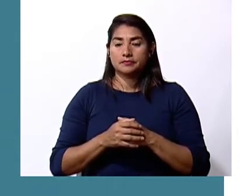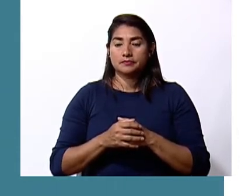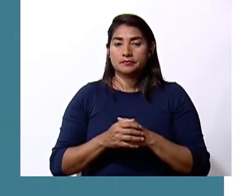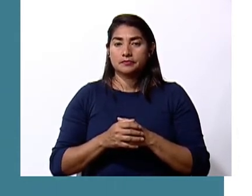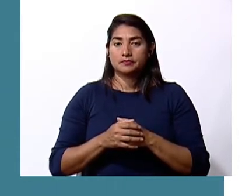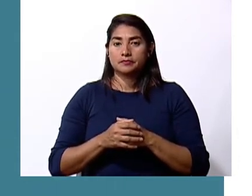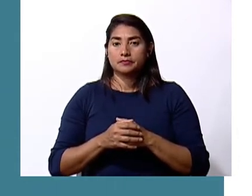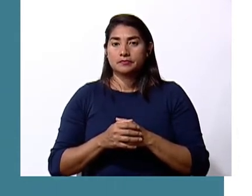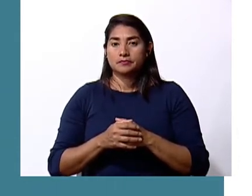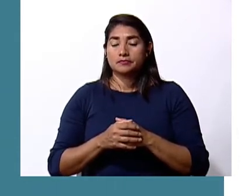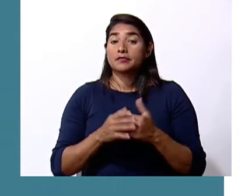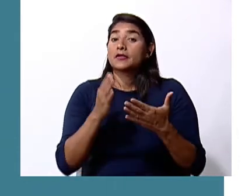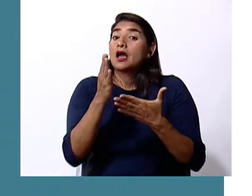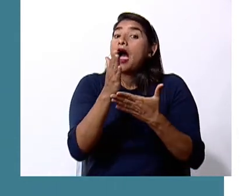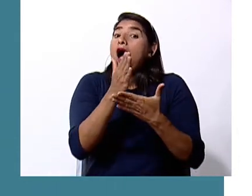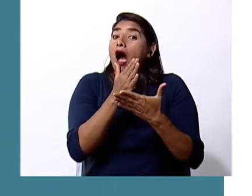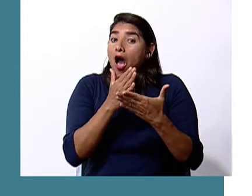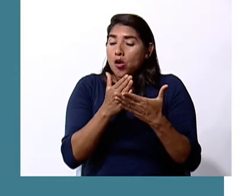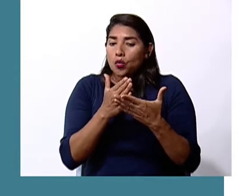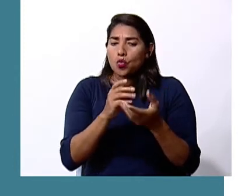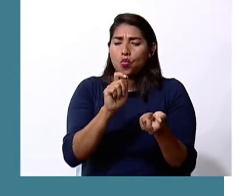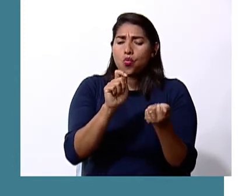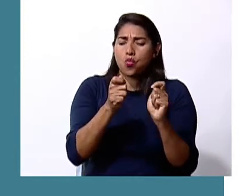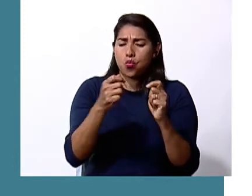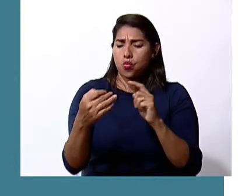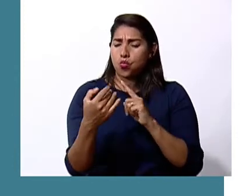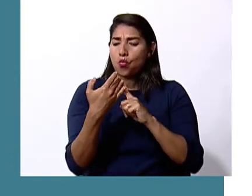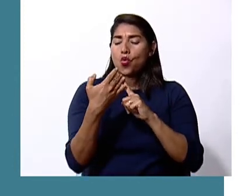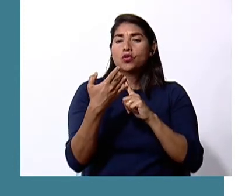algunos factores son